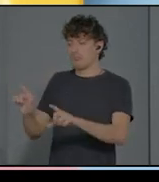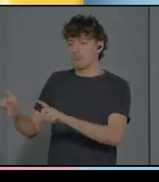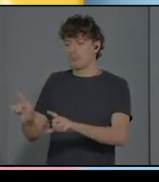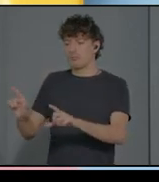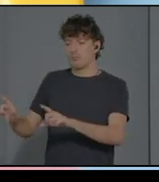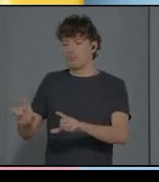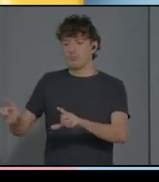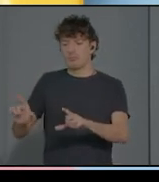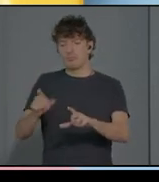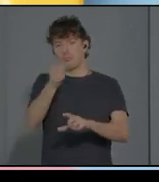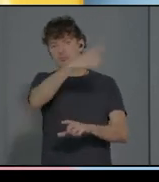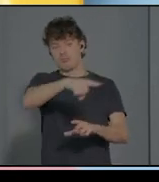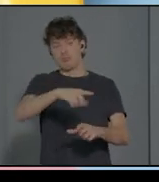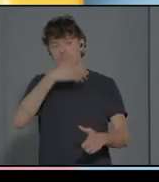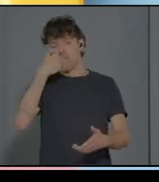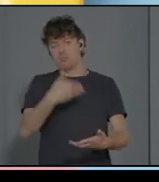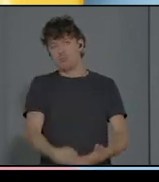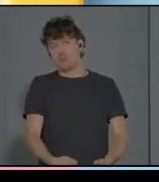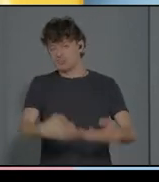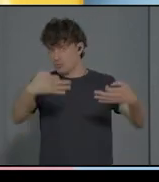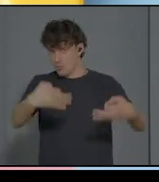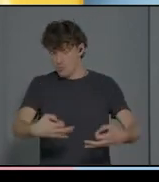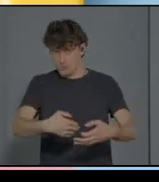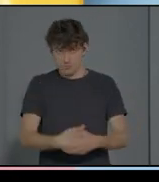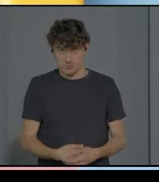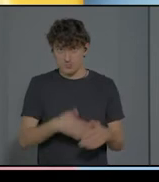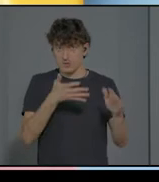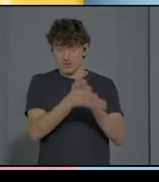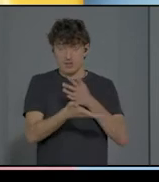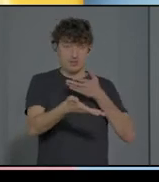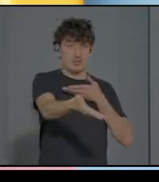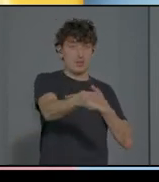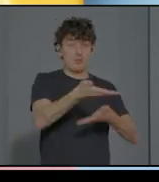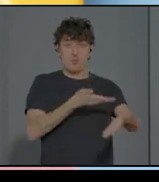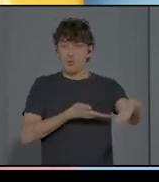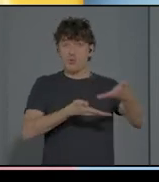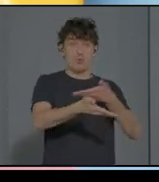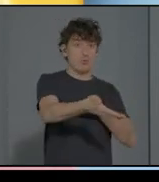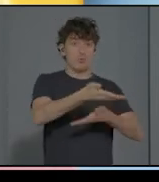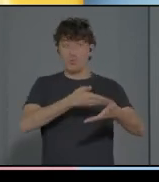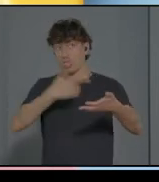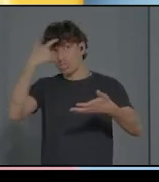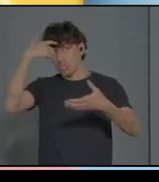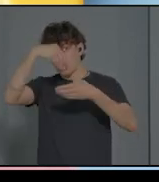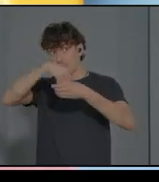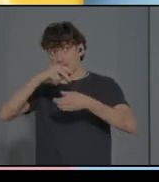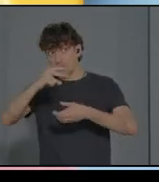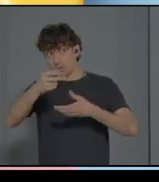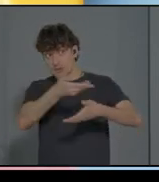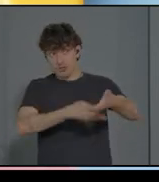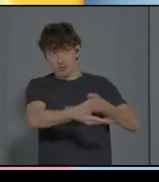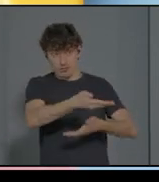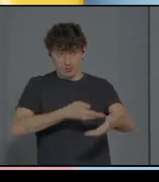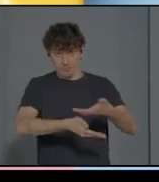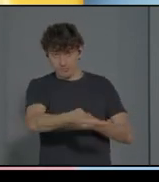interviene un intercambio intersubjetivo entre nosotros, del cual no somos conscientes,